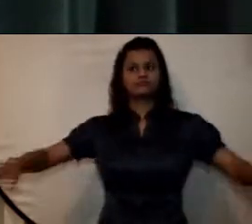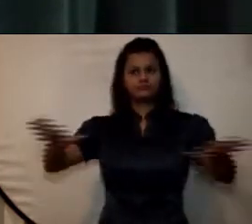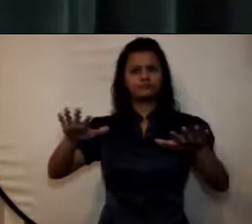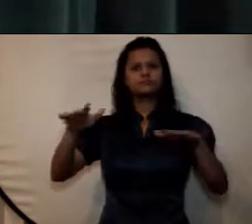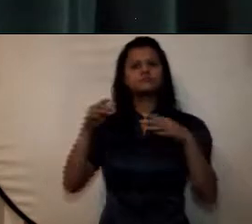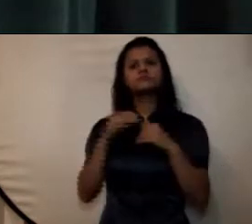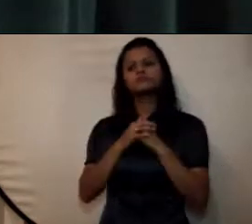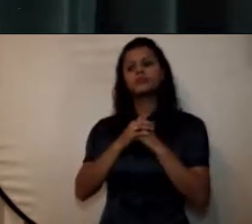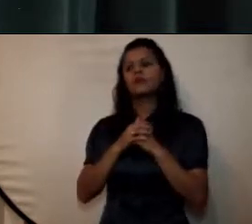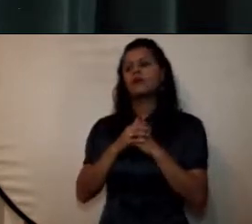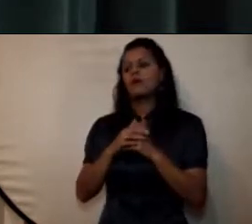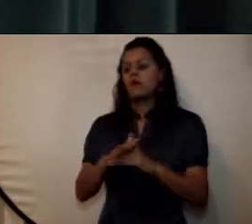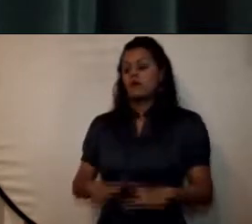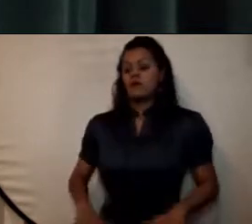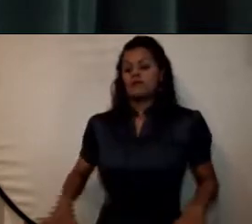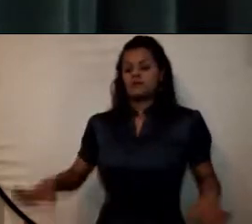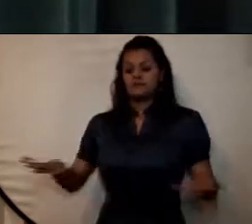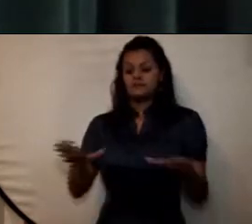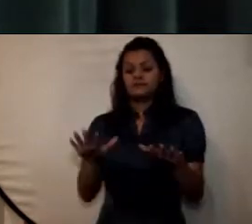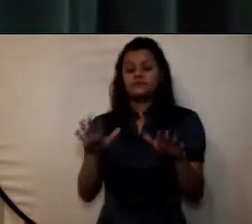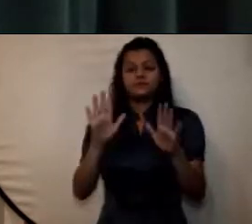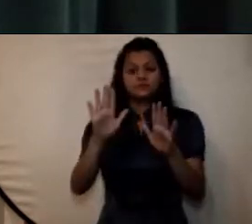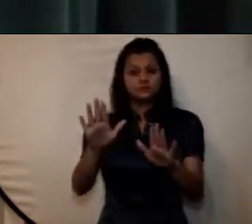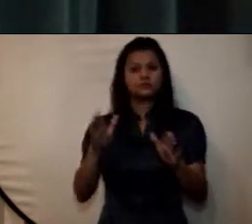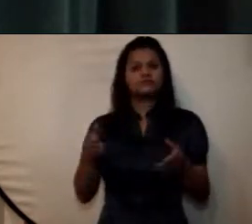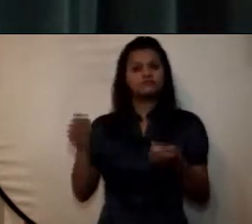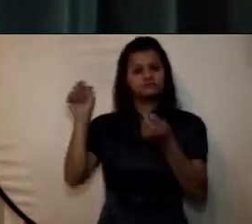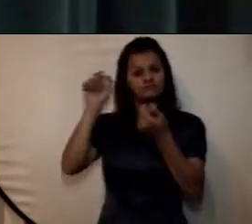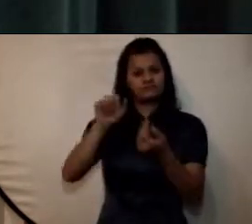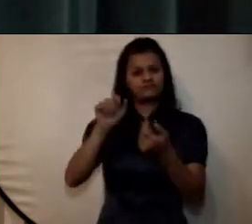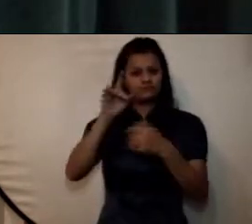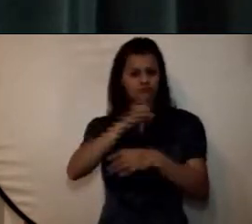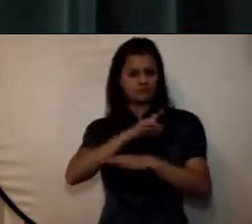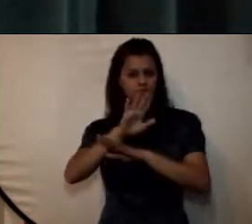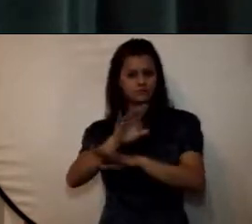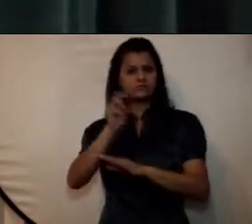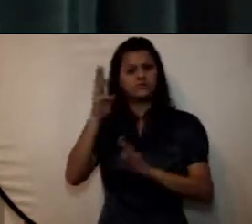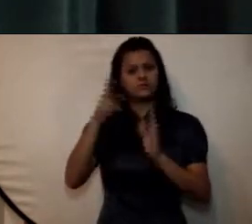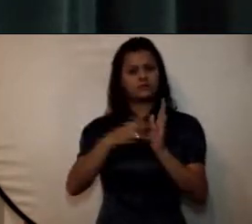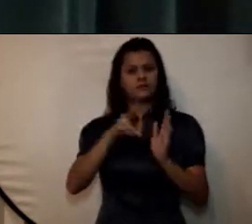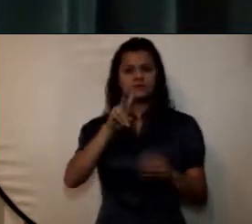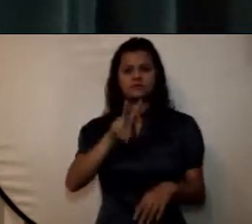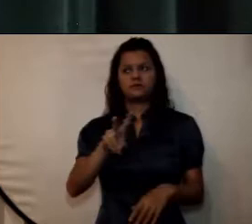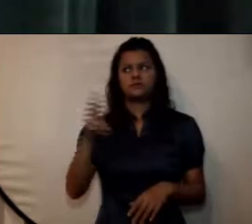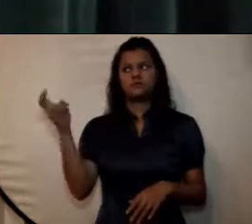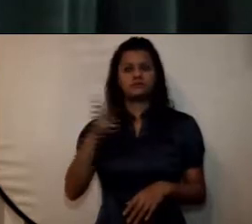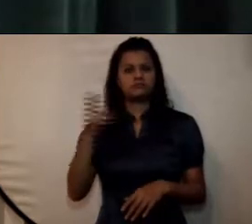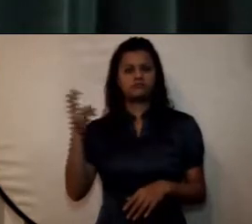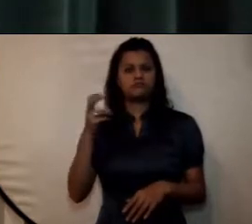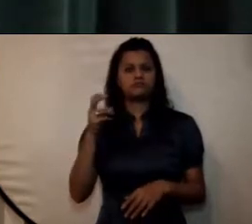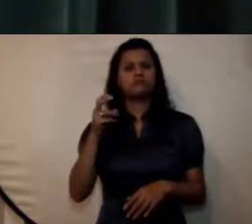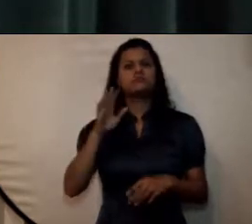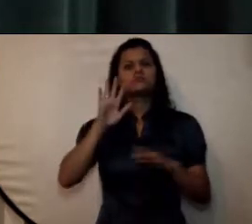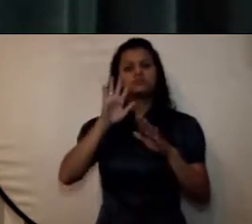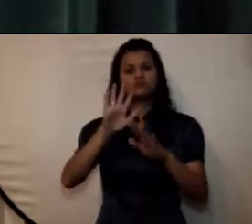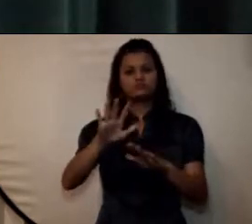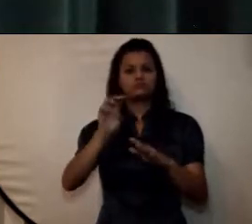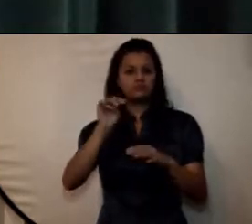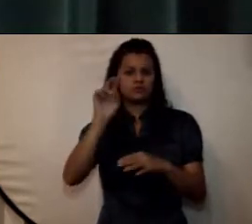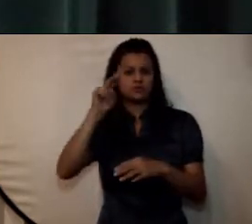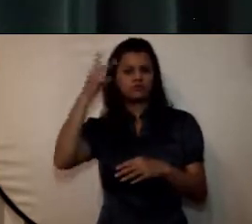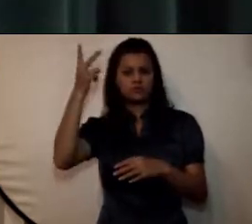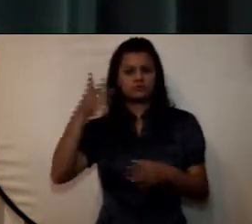cuadrados los espacios para bienestar universitario en 3.234 metros cuadrados en edificaciones